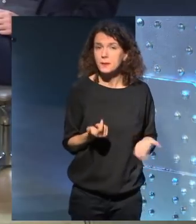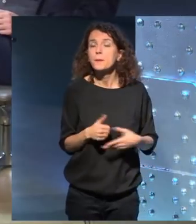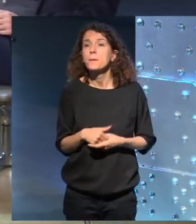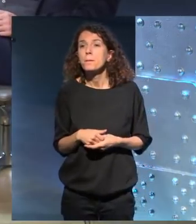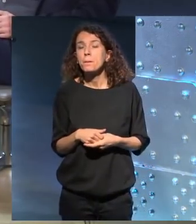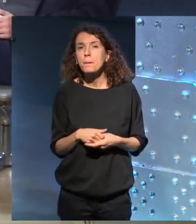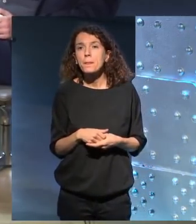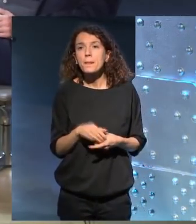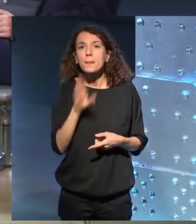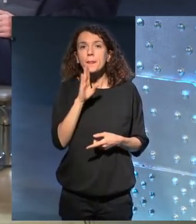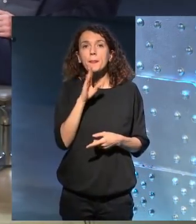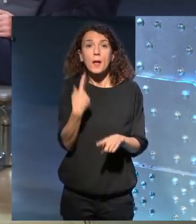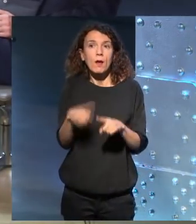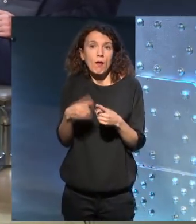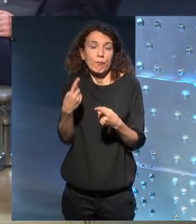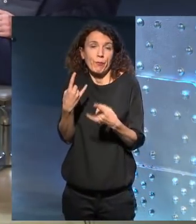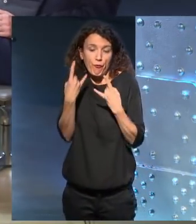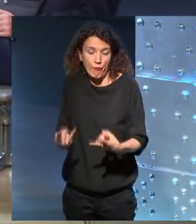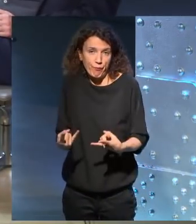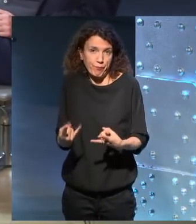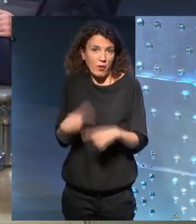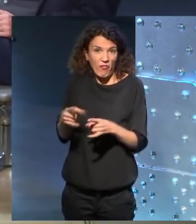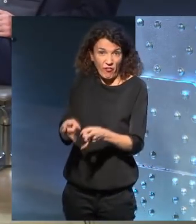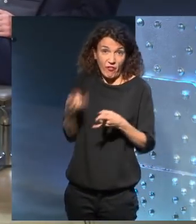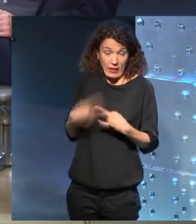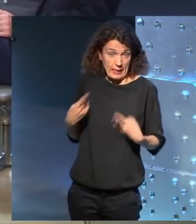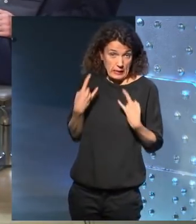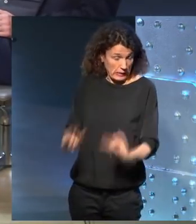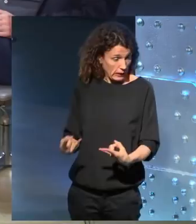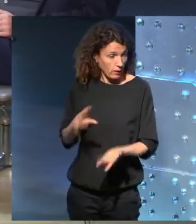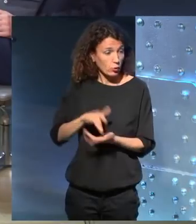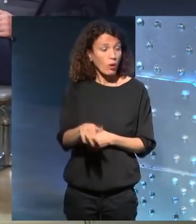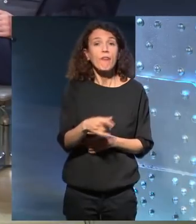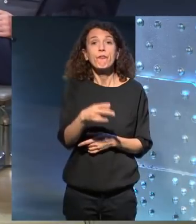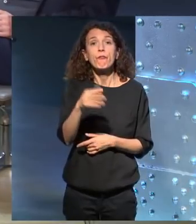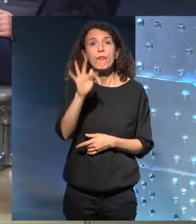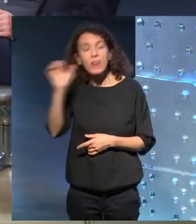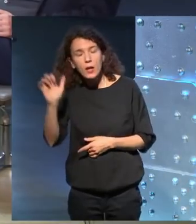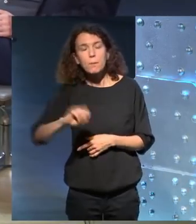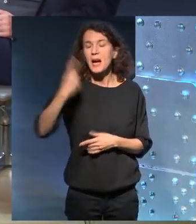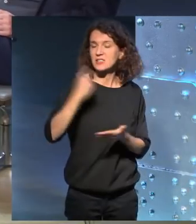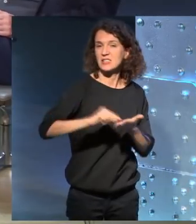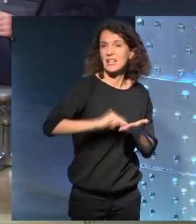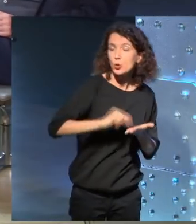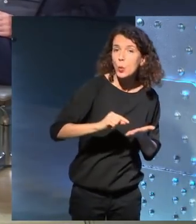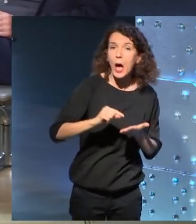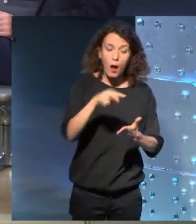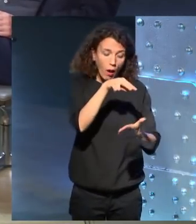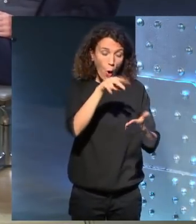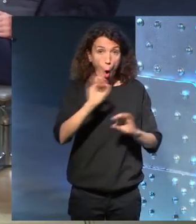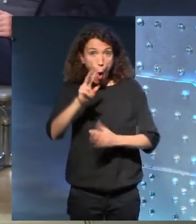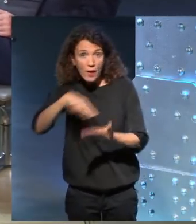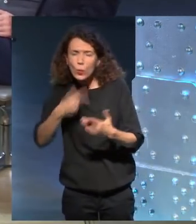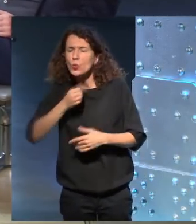Dice que no eres fetichista con lo que escribes, pero no sé si tienes más fe en la escritura o en la lectura. Lo digo porque siempre